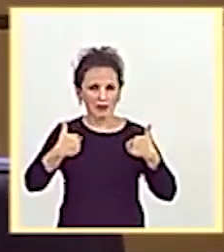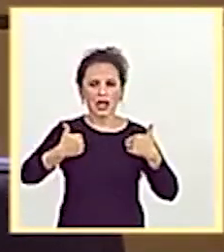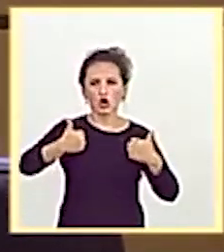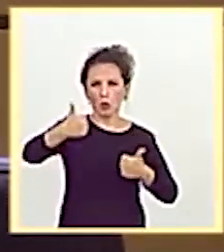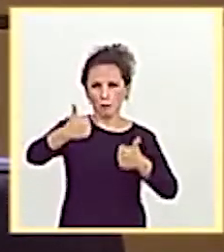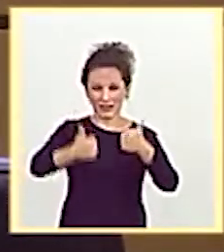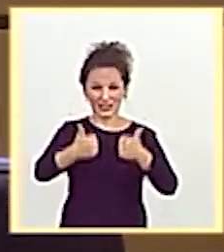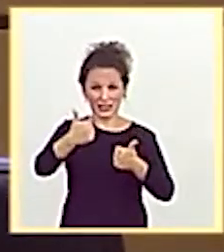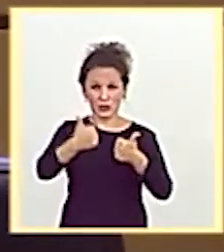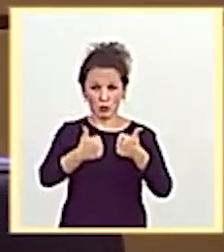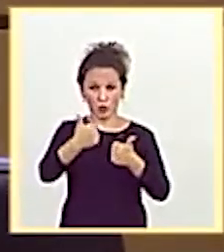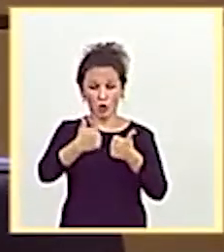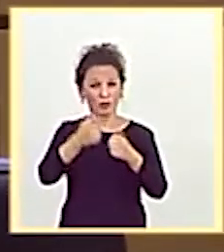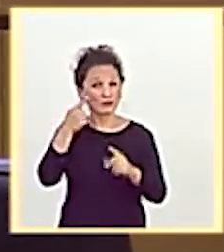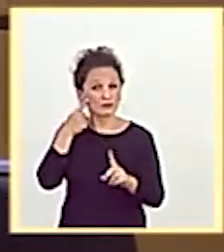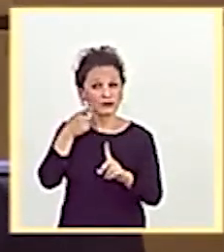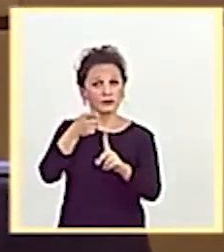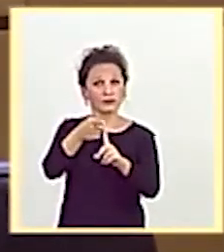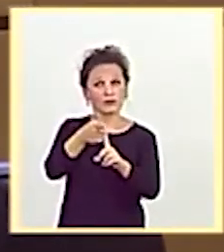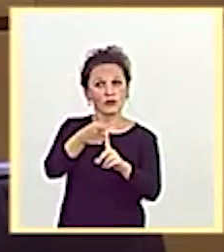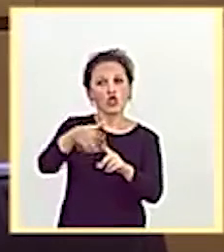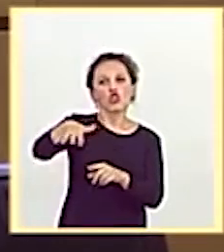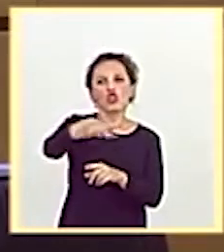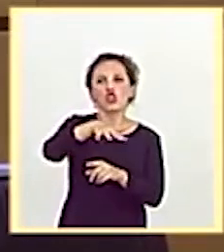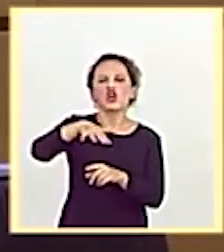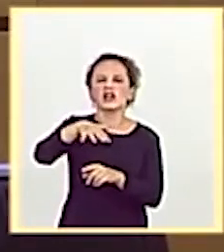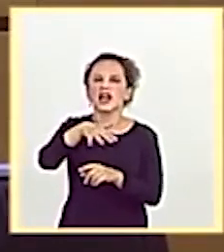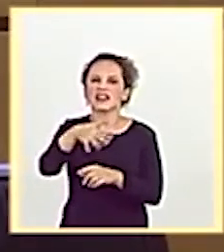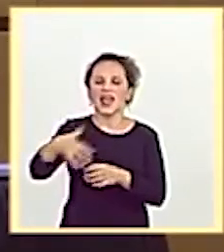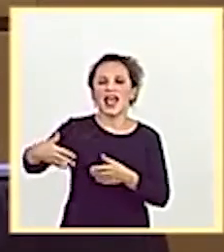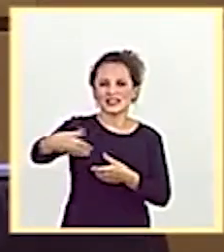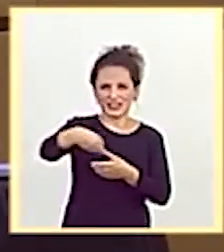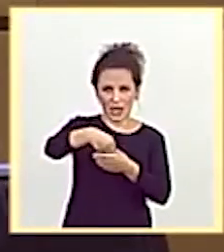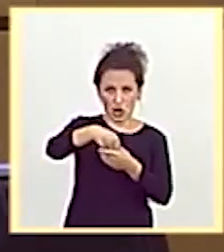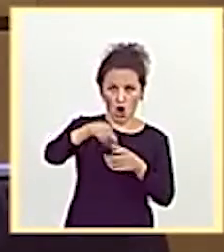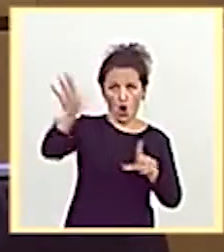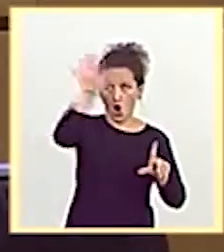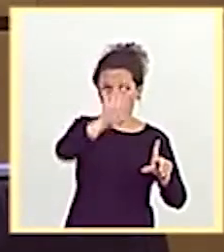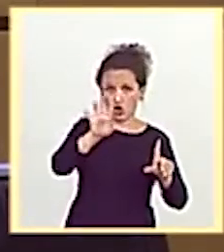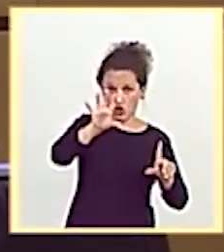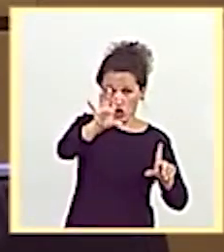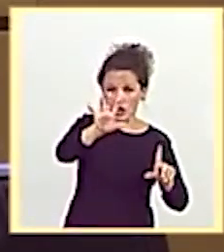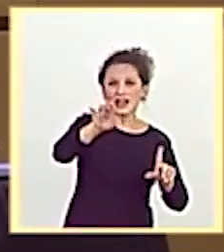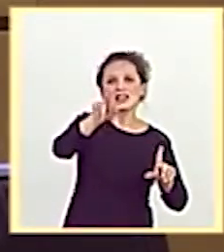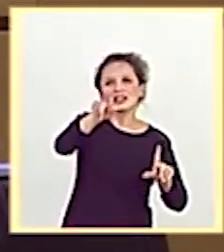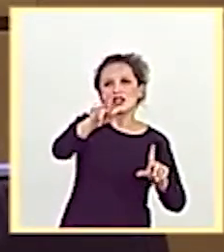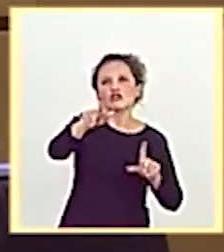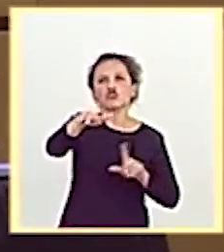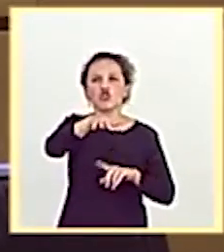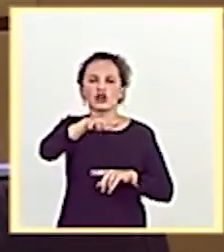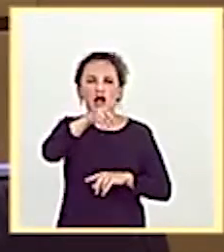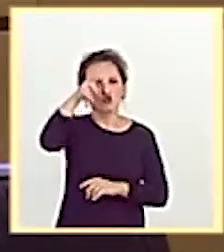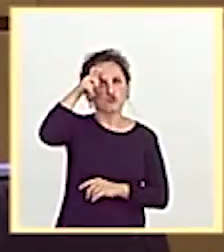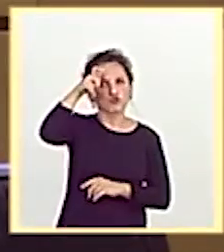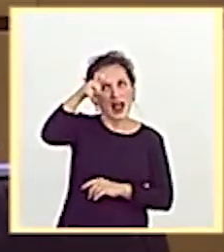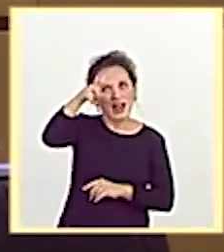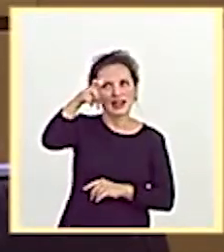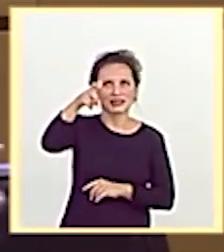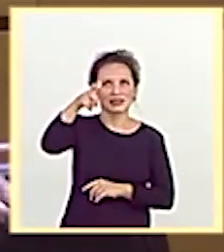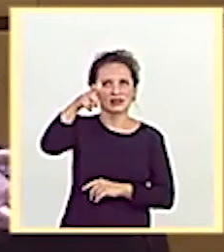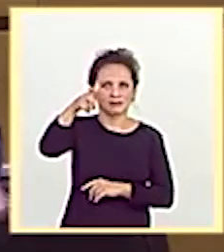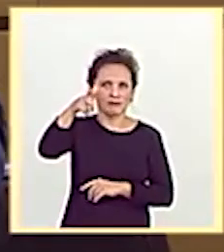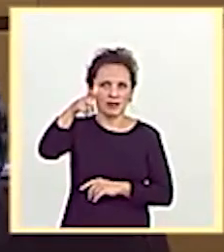dirigido fundamentalmente a zonas de interior, zonas rurales y también a destinos consolidados que necesitan actualización.